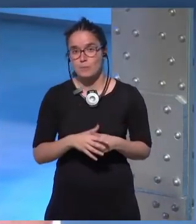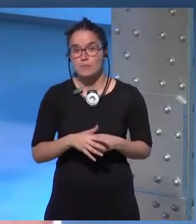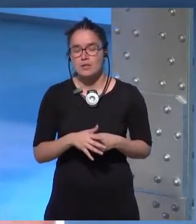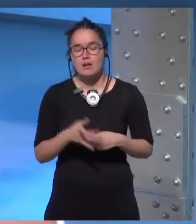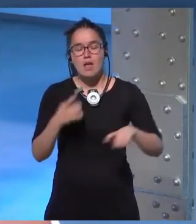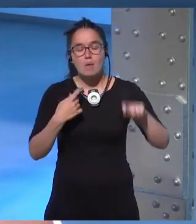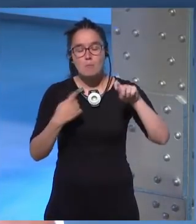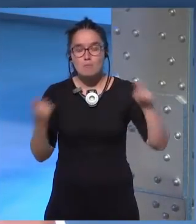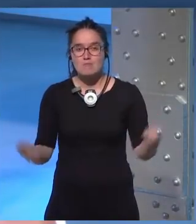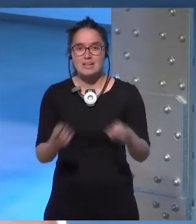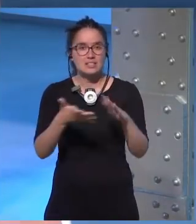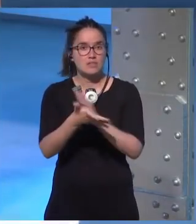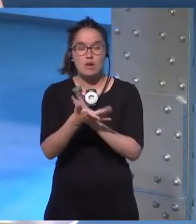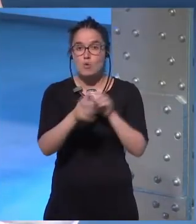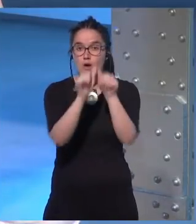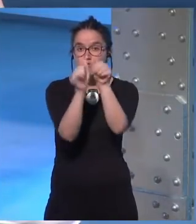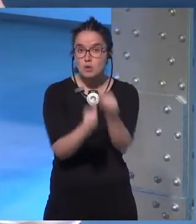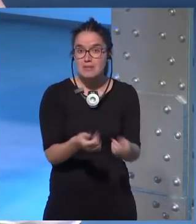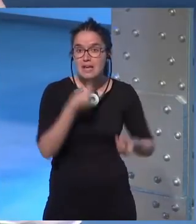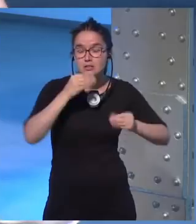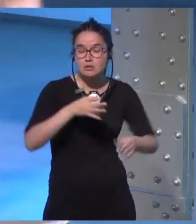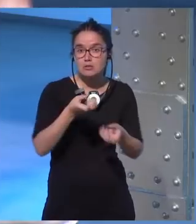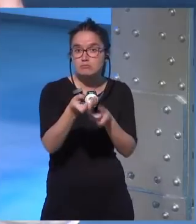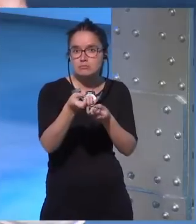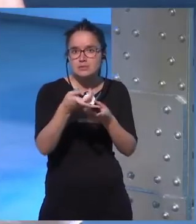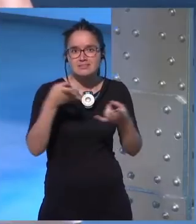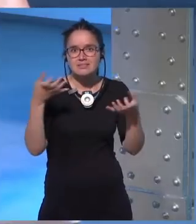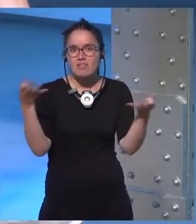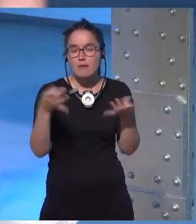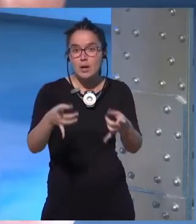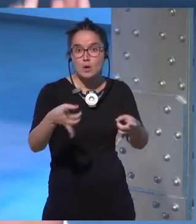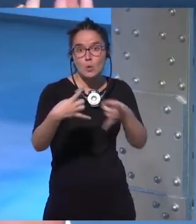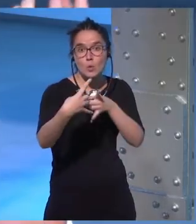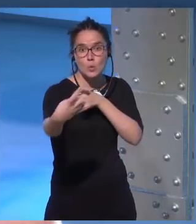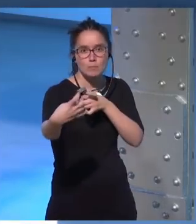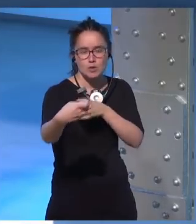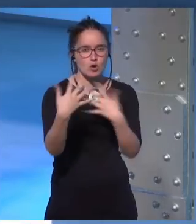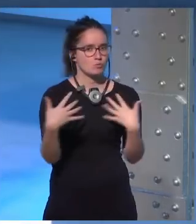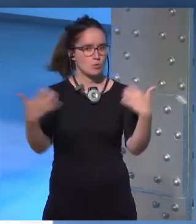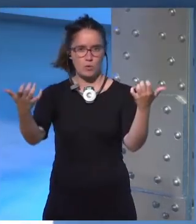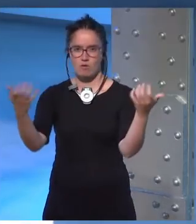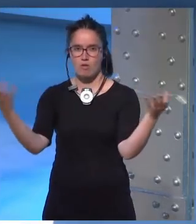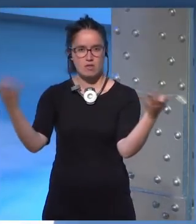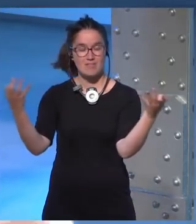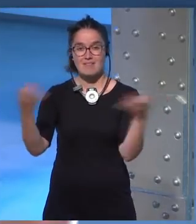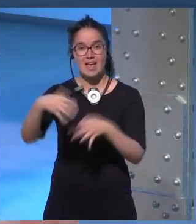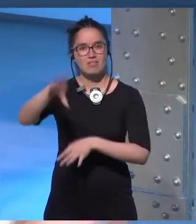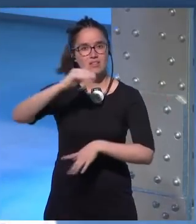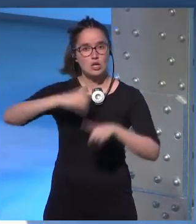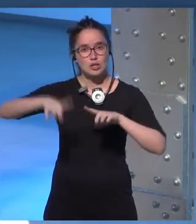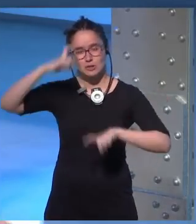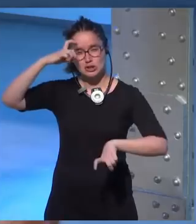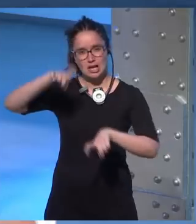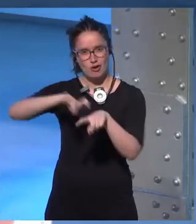el marketing no deja de ser una forma de contar una historia que tiene que captar la atención del público tienes que entender los elementos